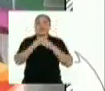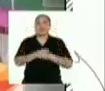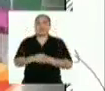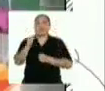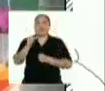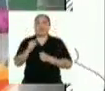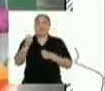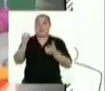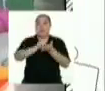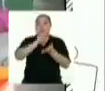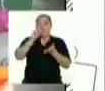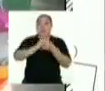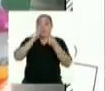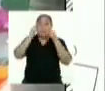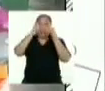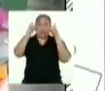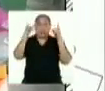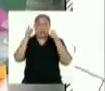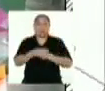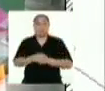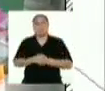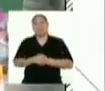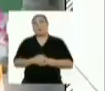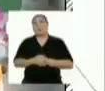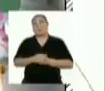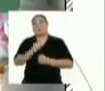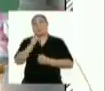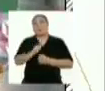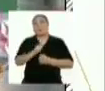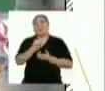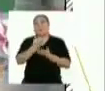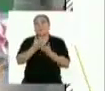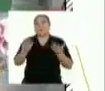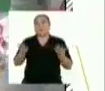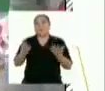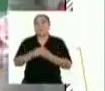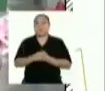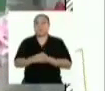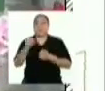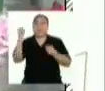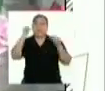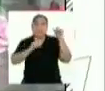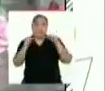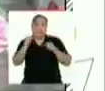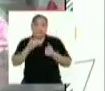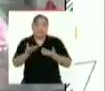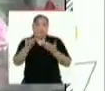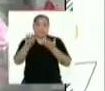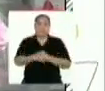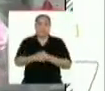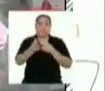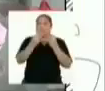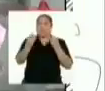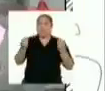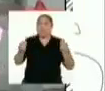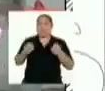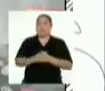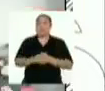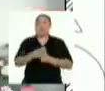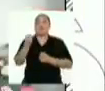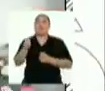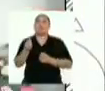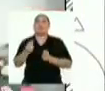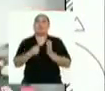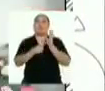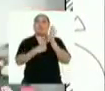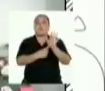que sorprende. Bueno, el potencial que tiene, el potencial científico que tiene, es bastante grande, pues